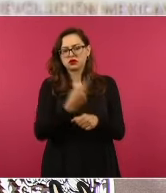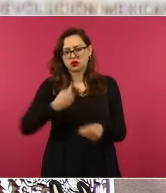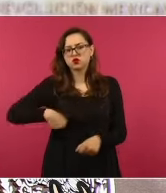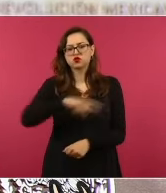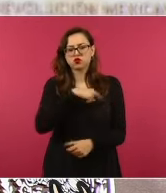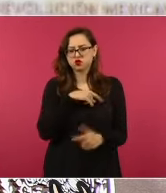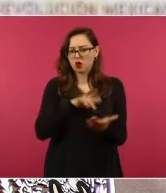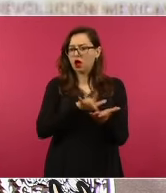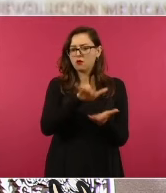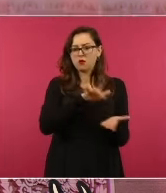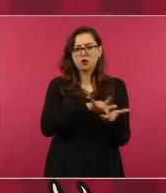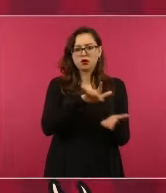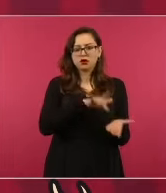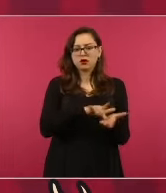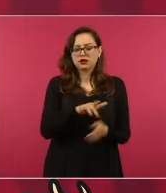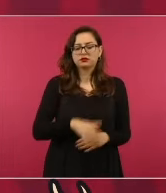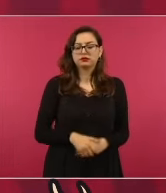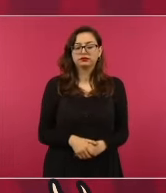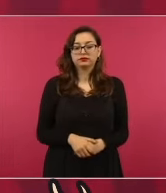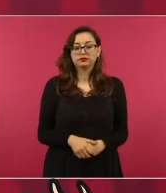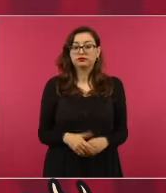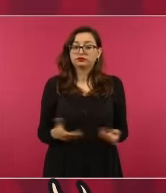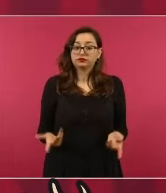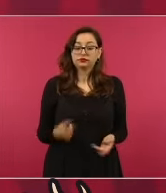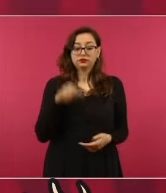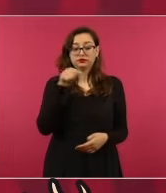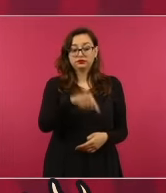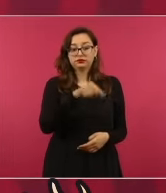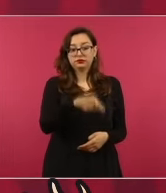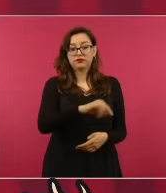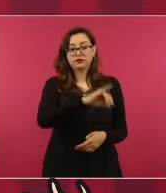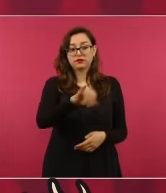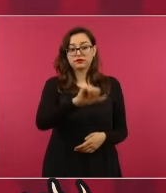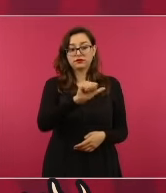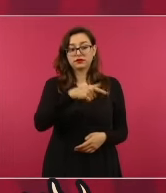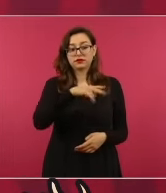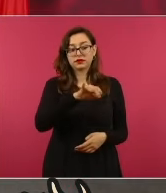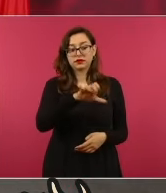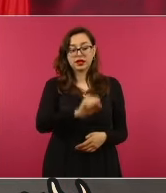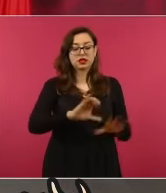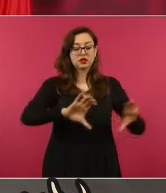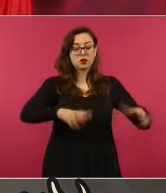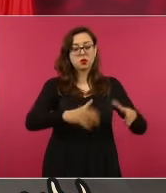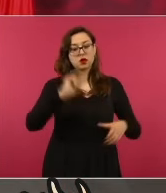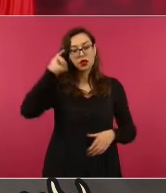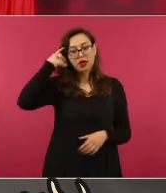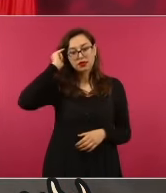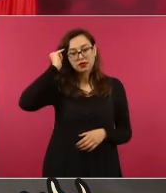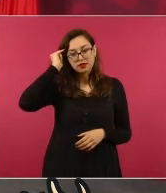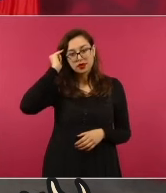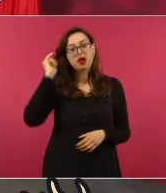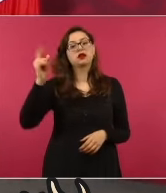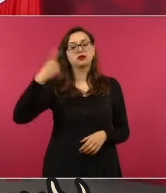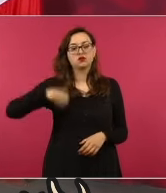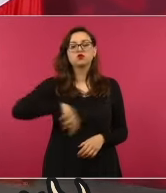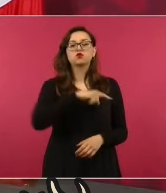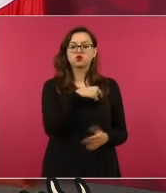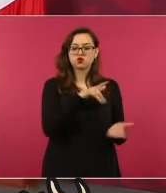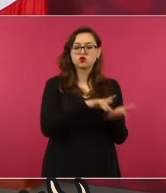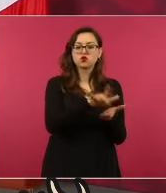es ayudar a las comunidades que no